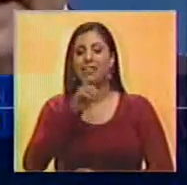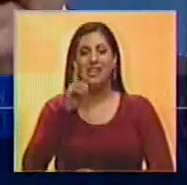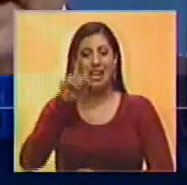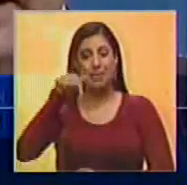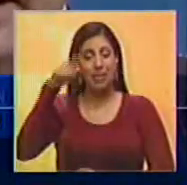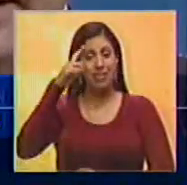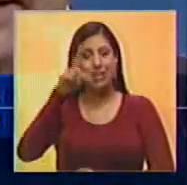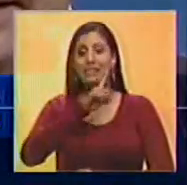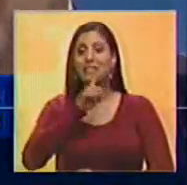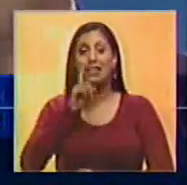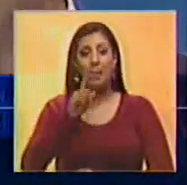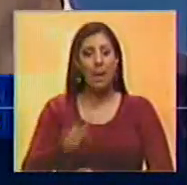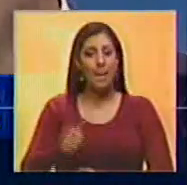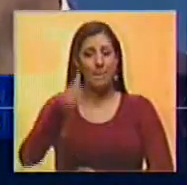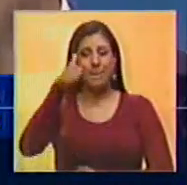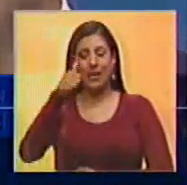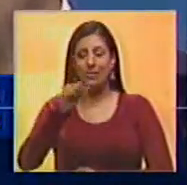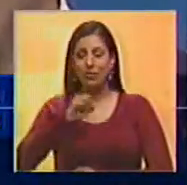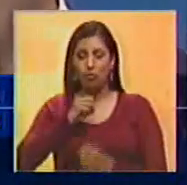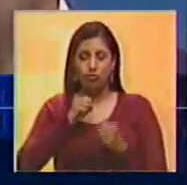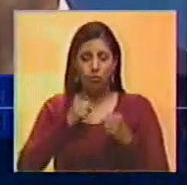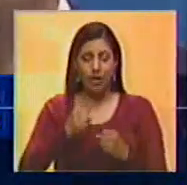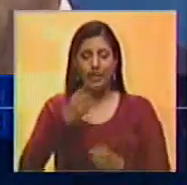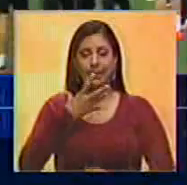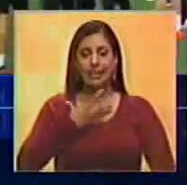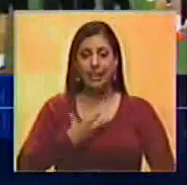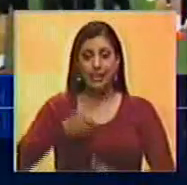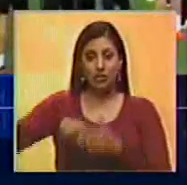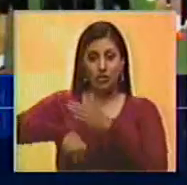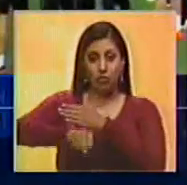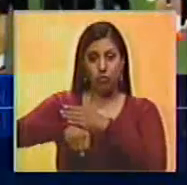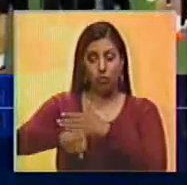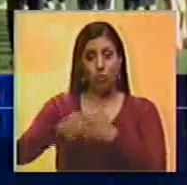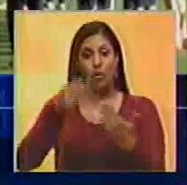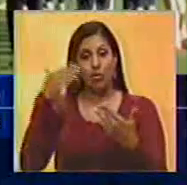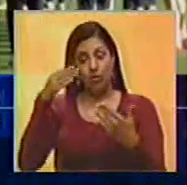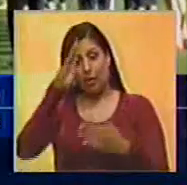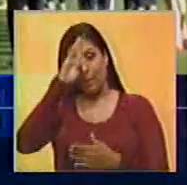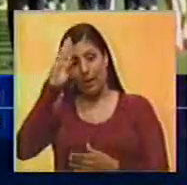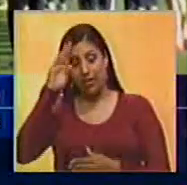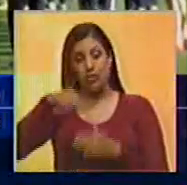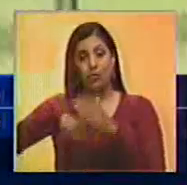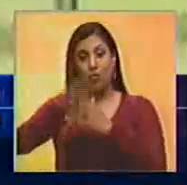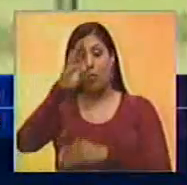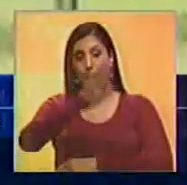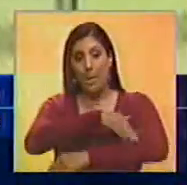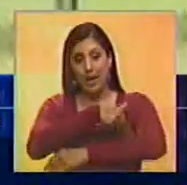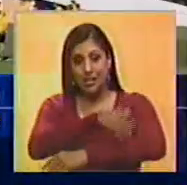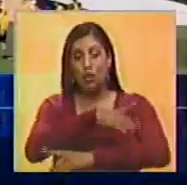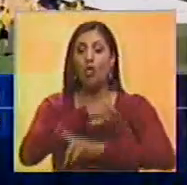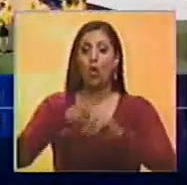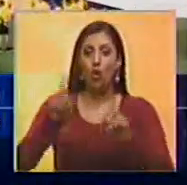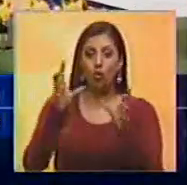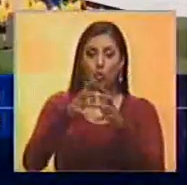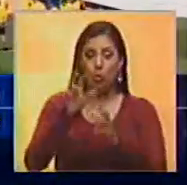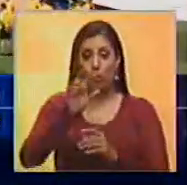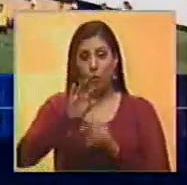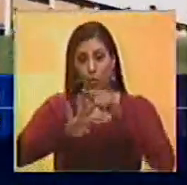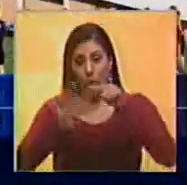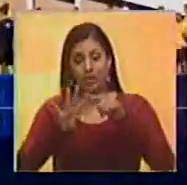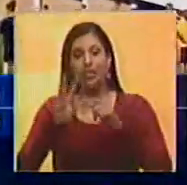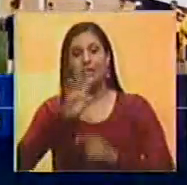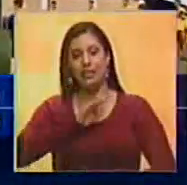este día como uno muy triste para el fútbol. Real Madrid, FC Barcelona, River Plate y Boca Juniors